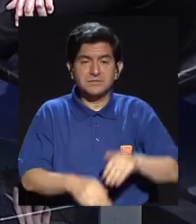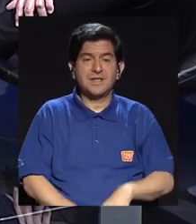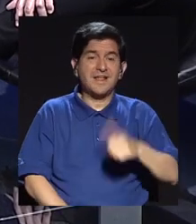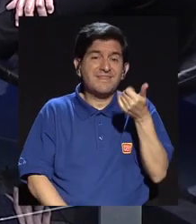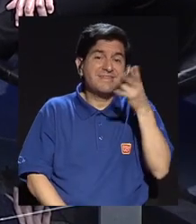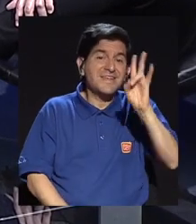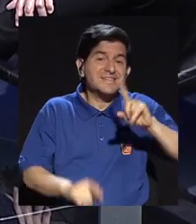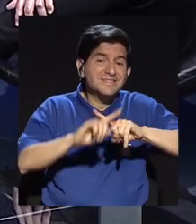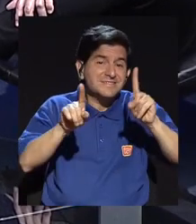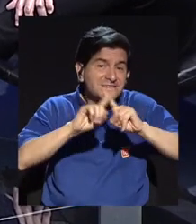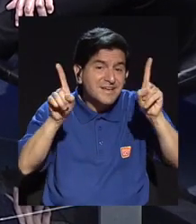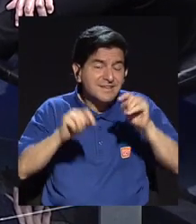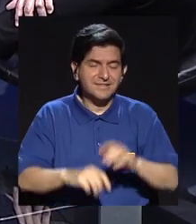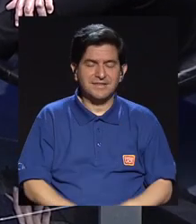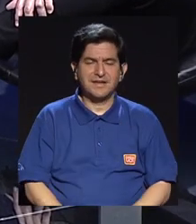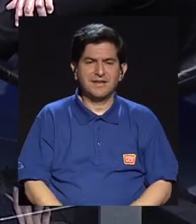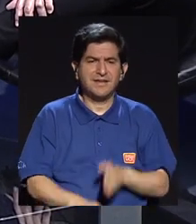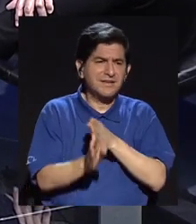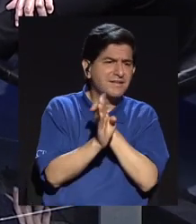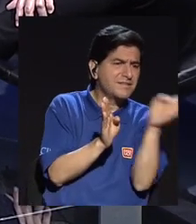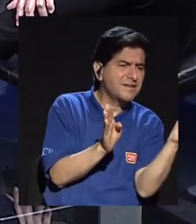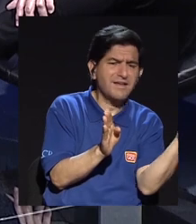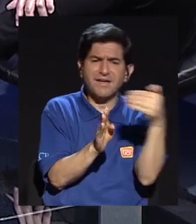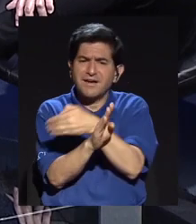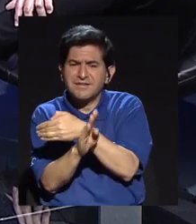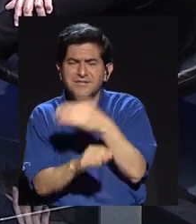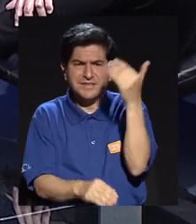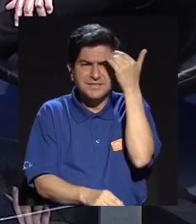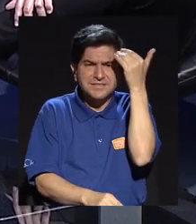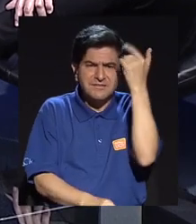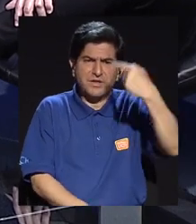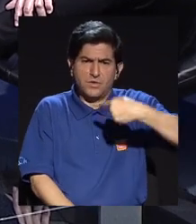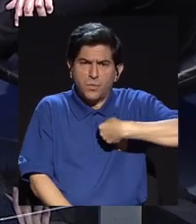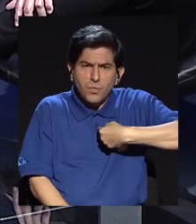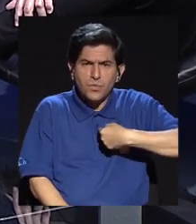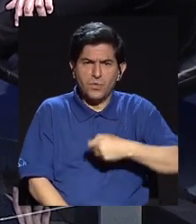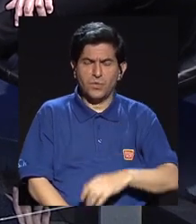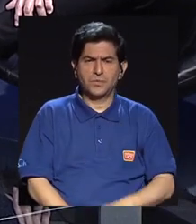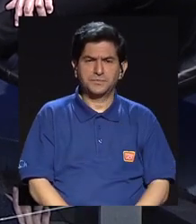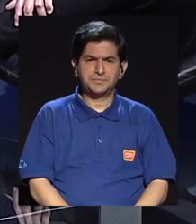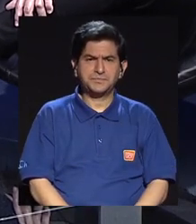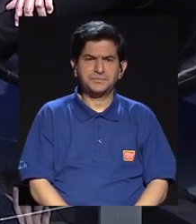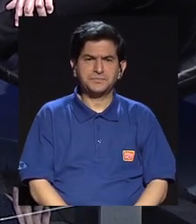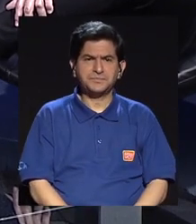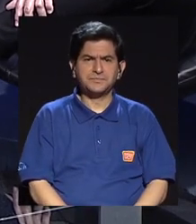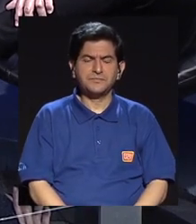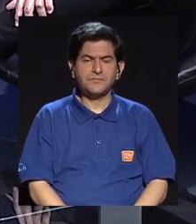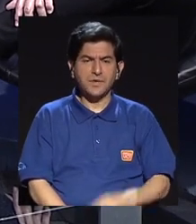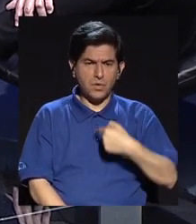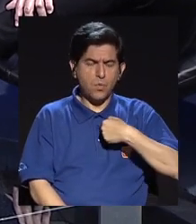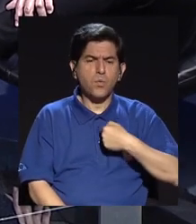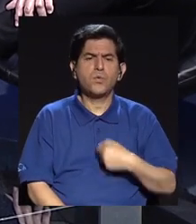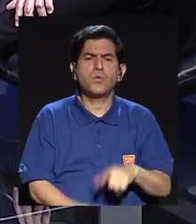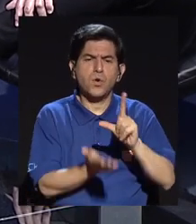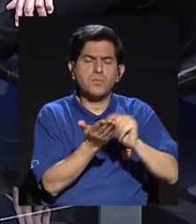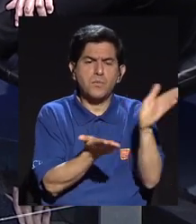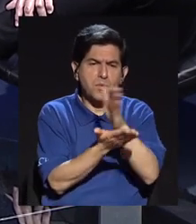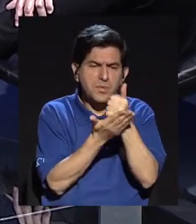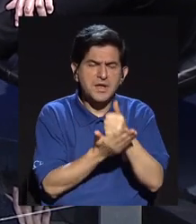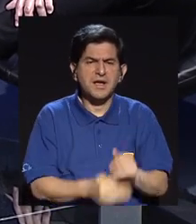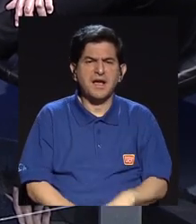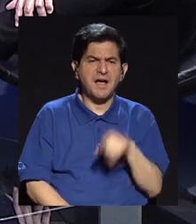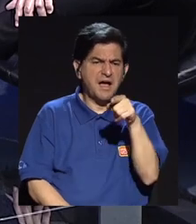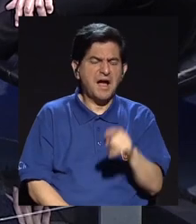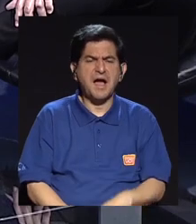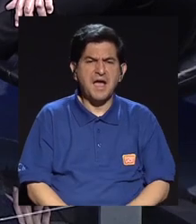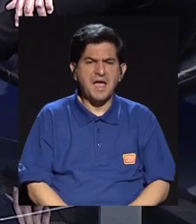Cuando directa o indirectamente le hacen saber a uno que si uno publica algo van a tomar represalias contra